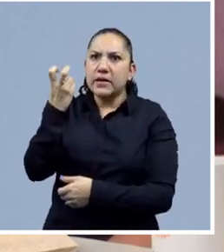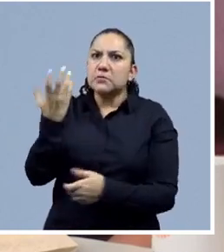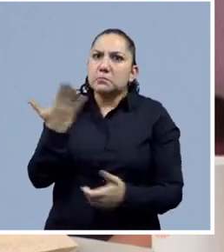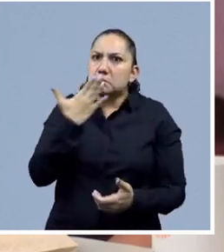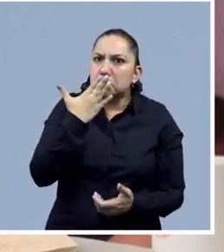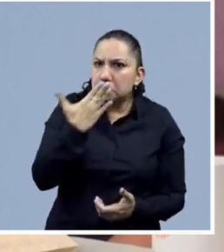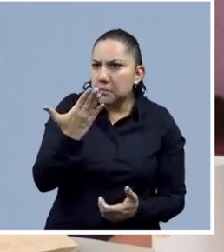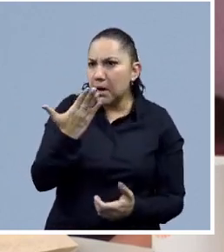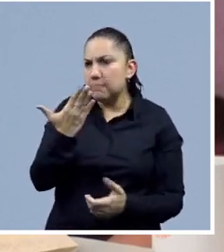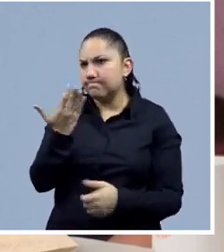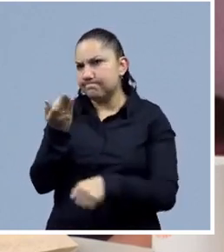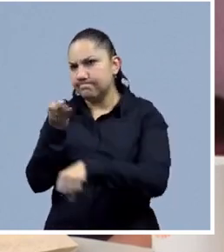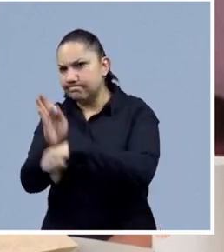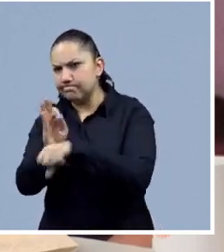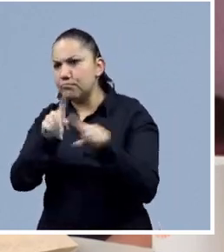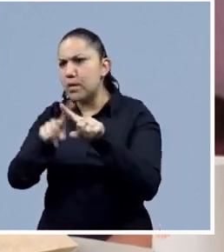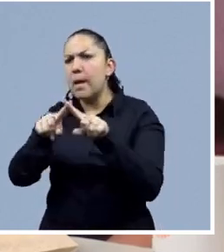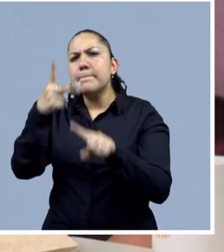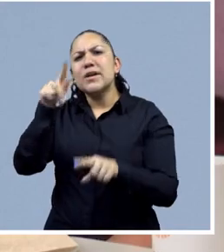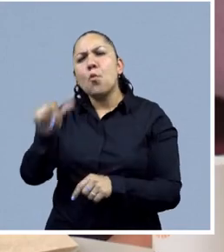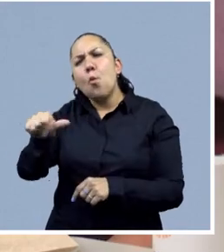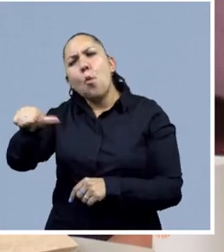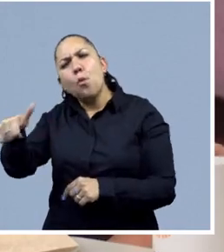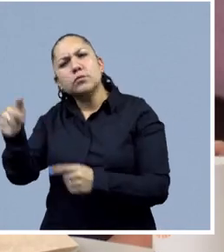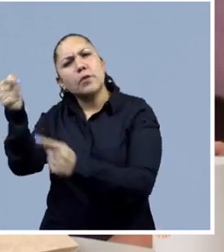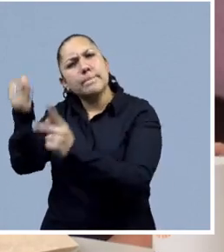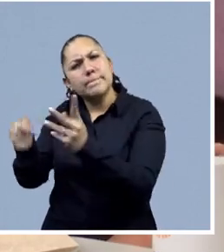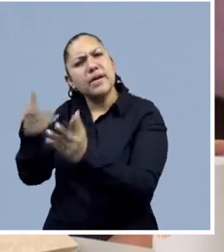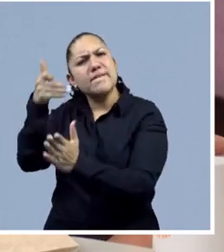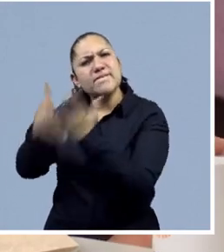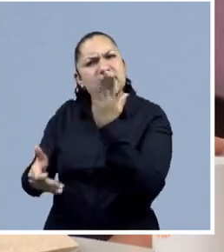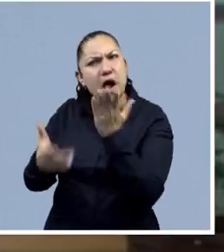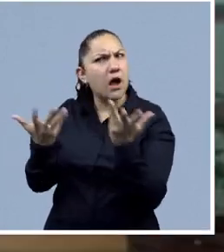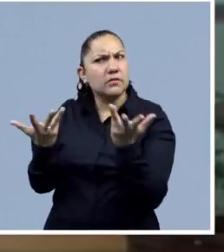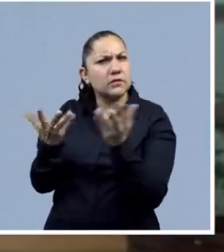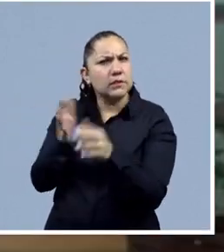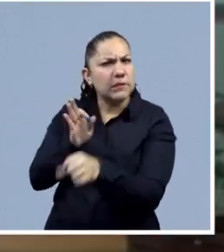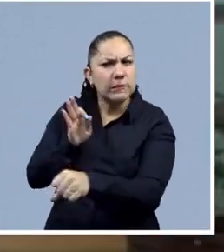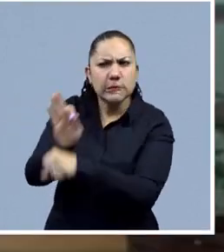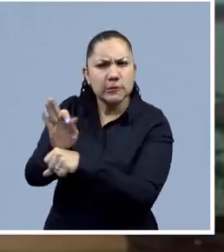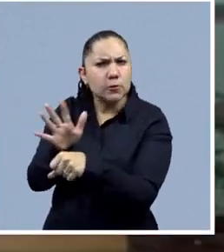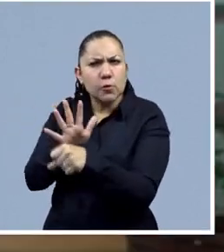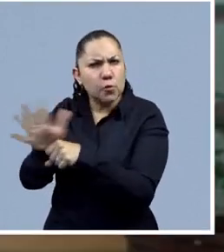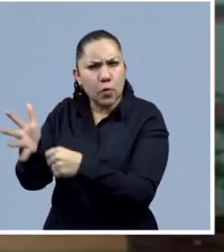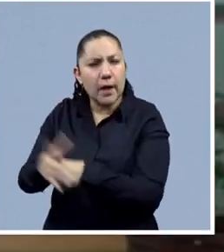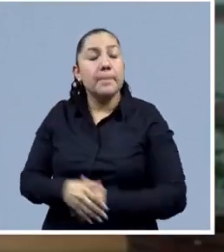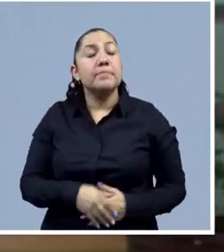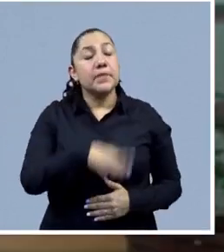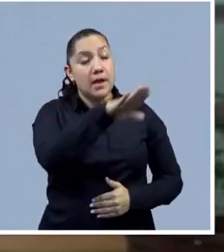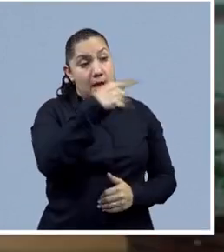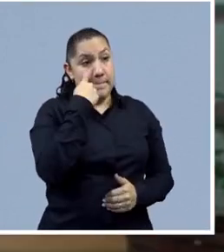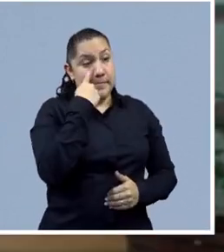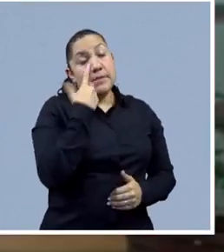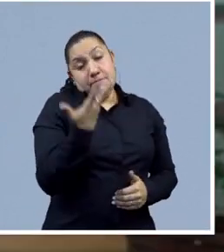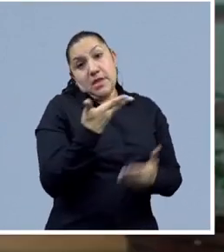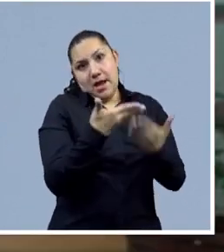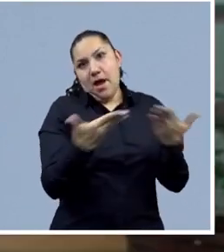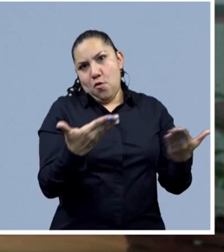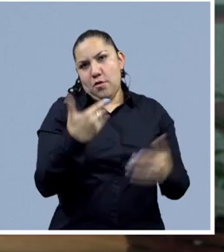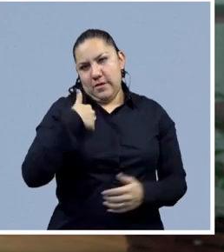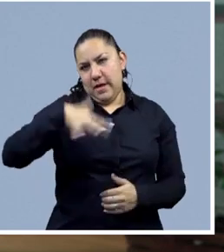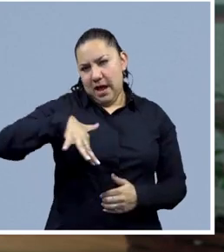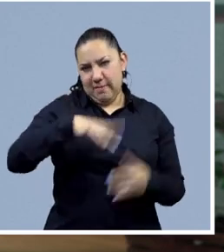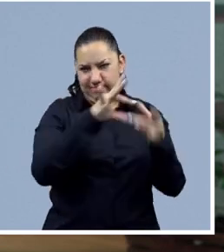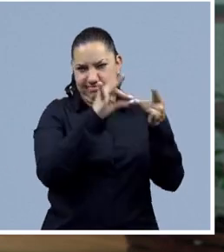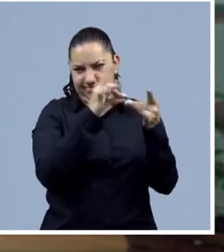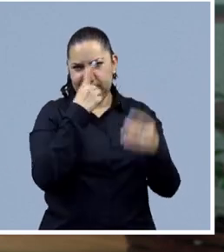vacíos todavía legales podemos encontrar en ella? Pues bueno, hay que ver que en la ley Ingrid, que tienen procedimientos distintos, como mencionábamos